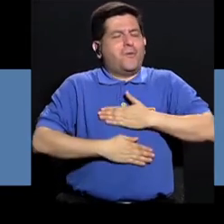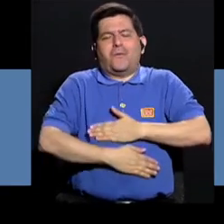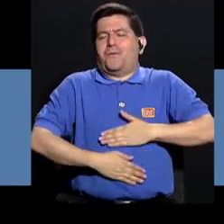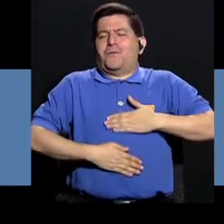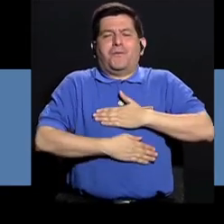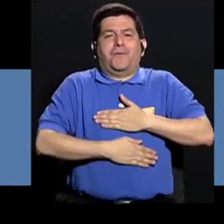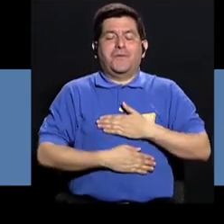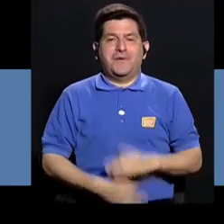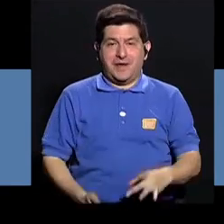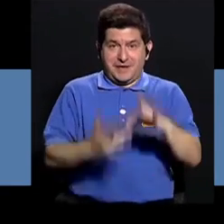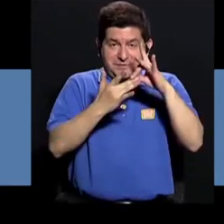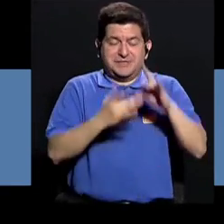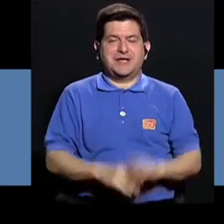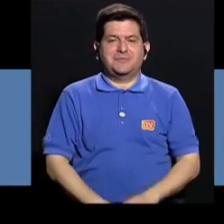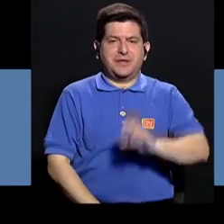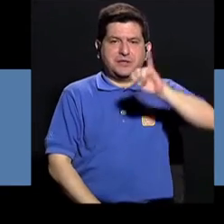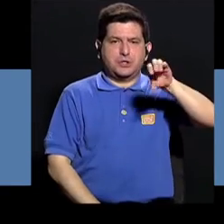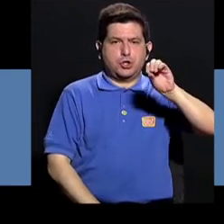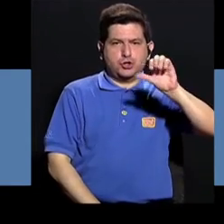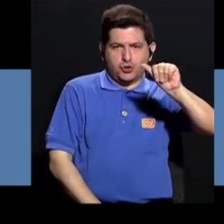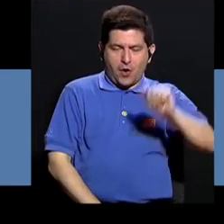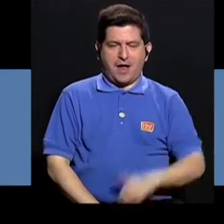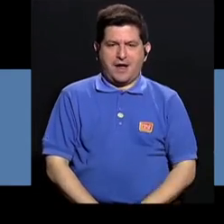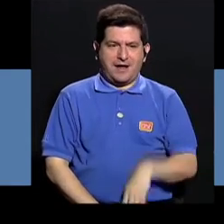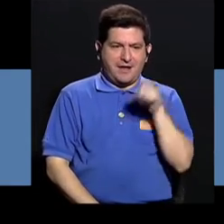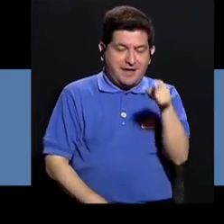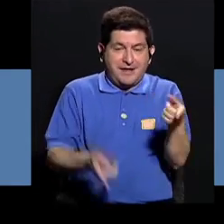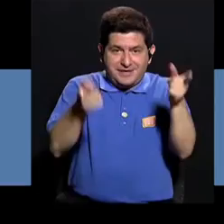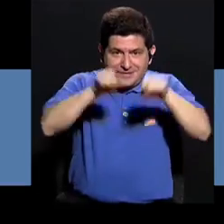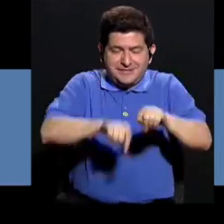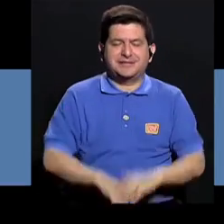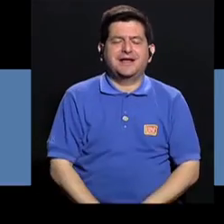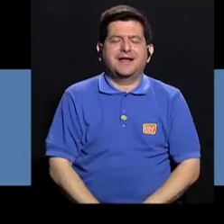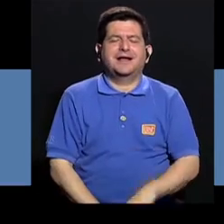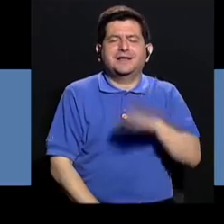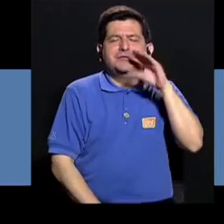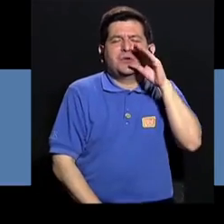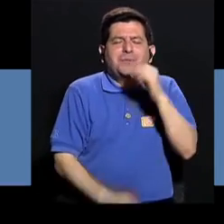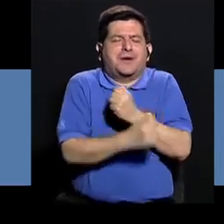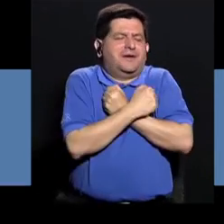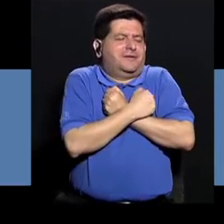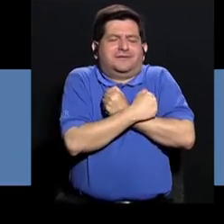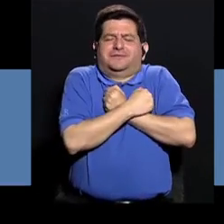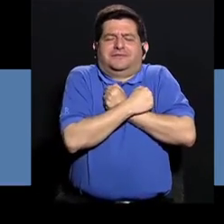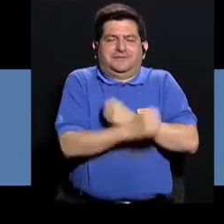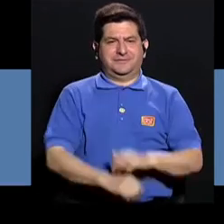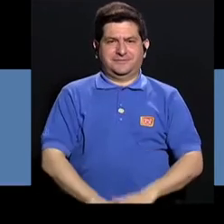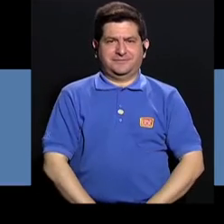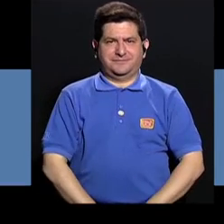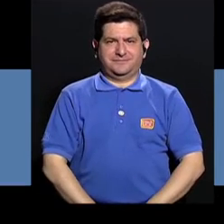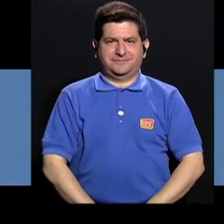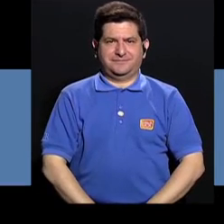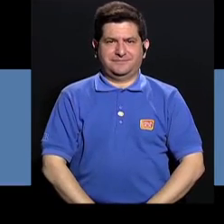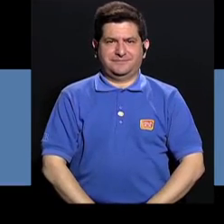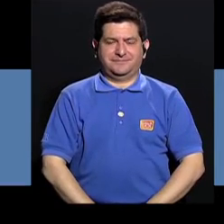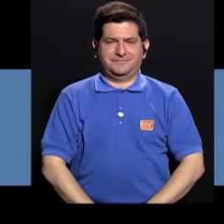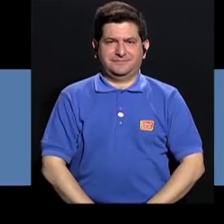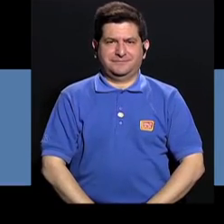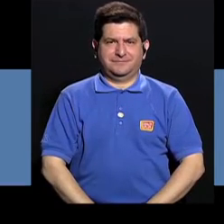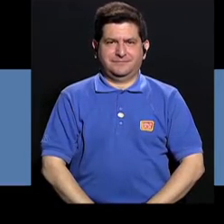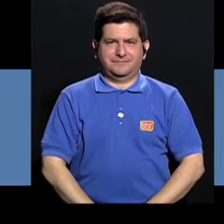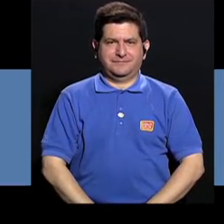disfruta mucho, especialmente a Joa, que es la que lo quiere mucho ella. Y, este,